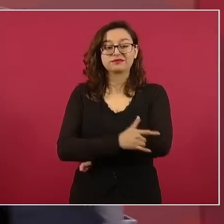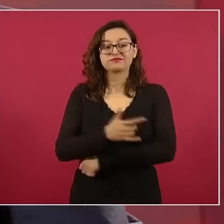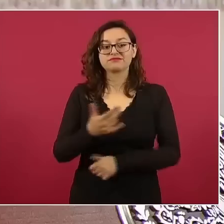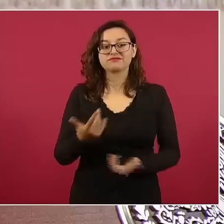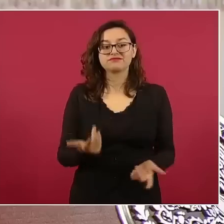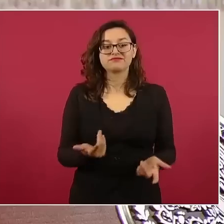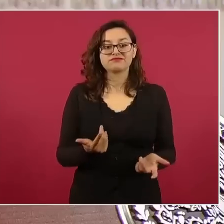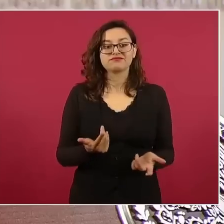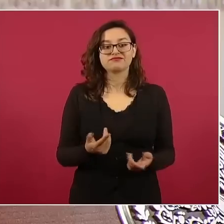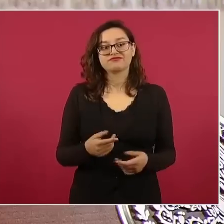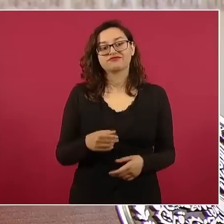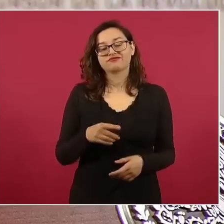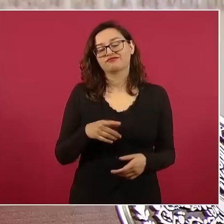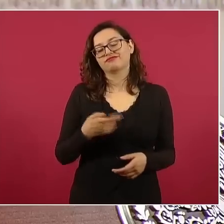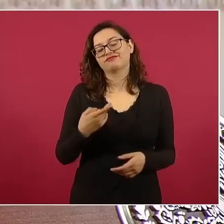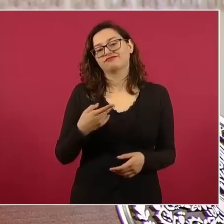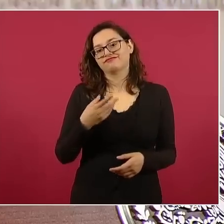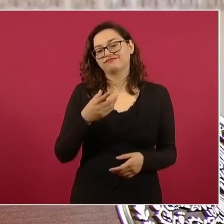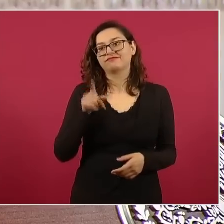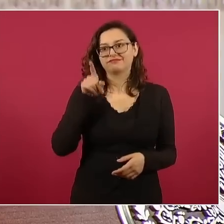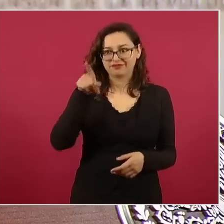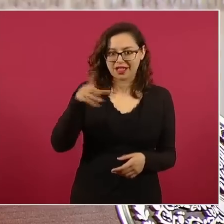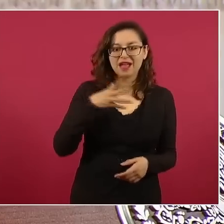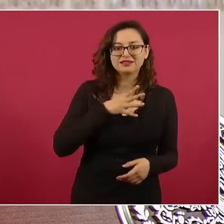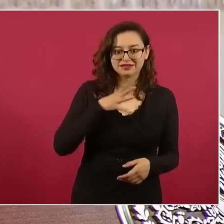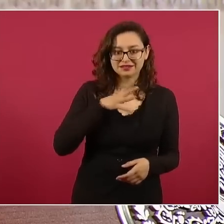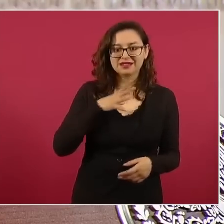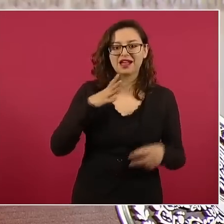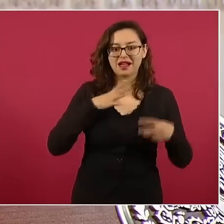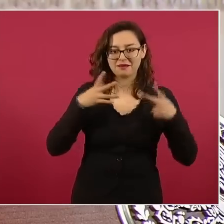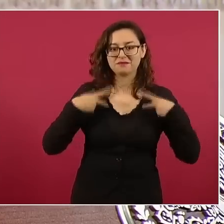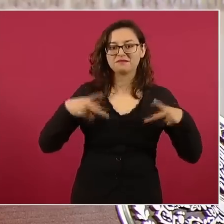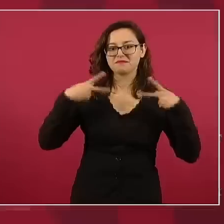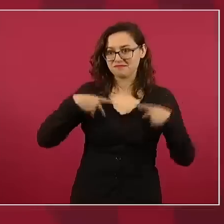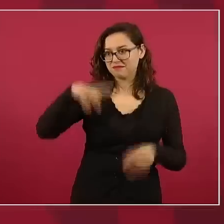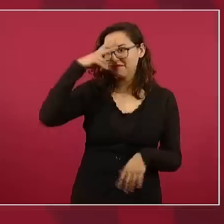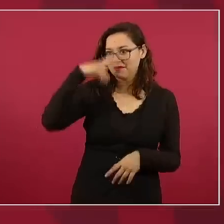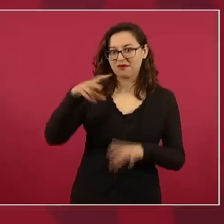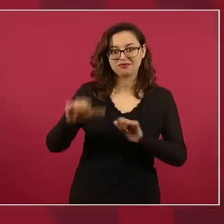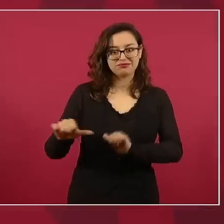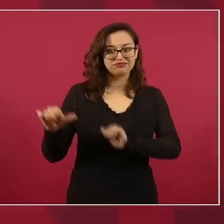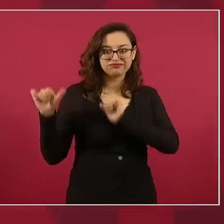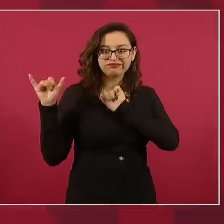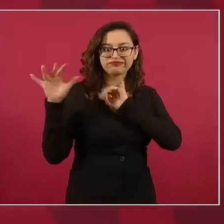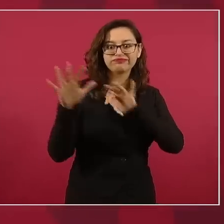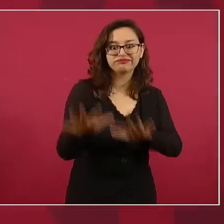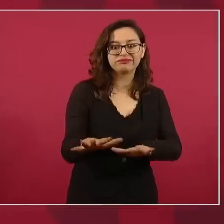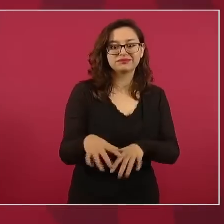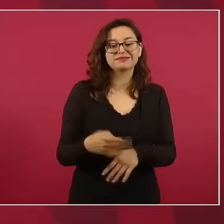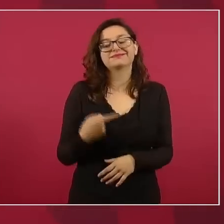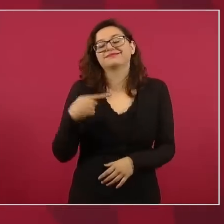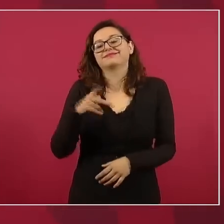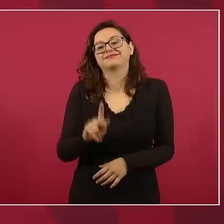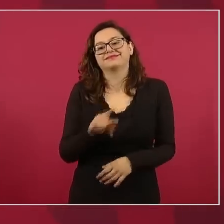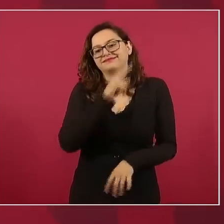ahí acercarme mucho porque